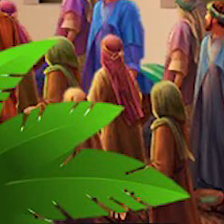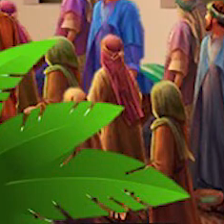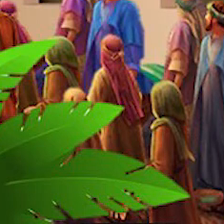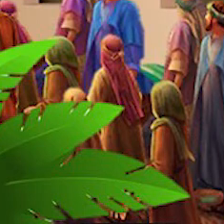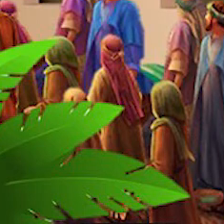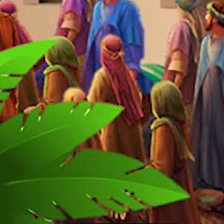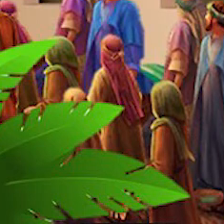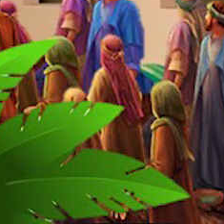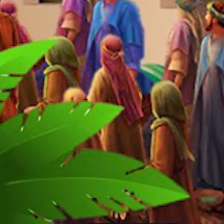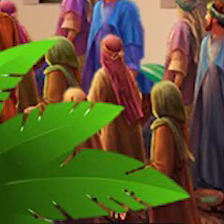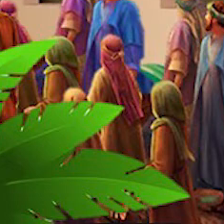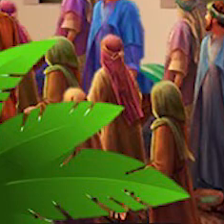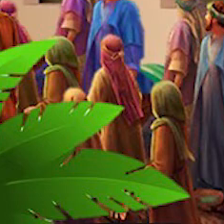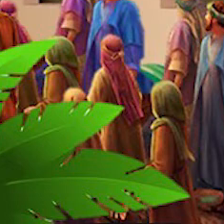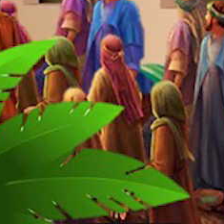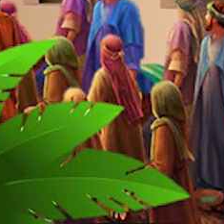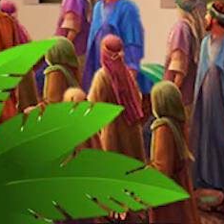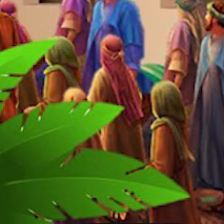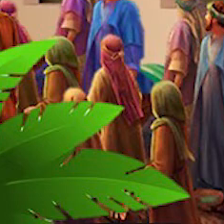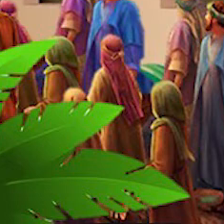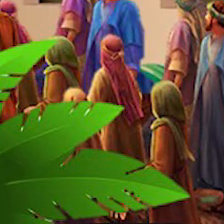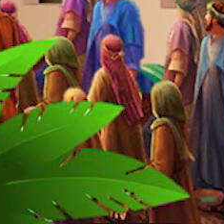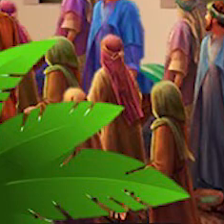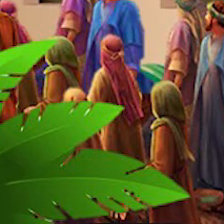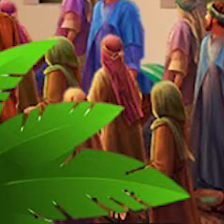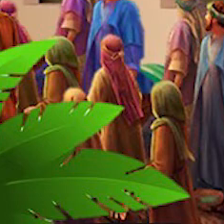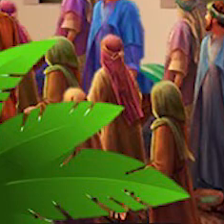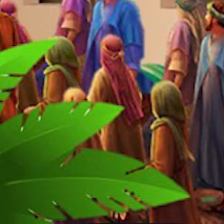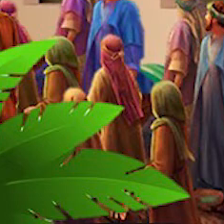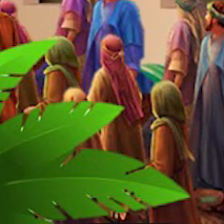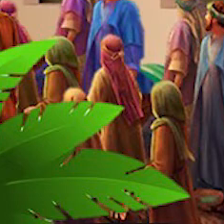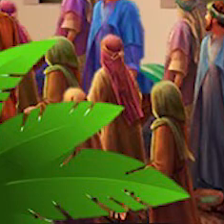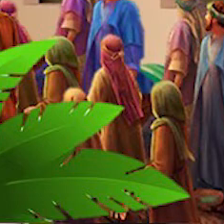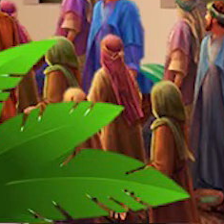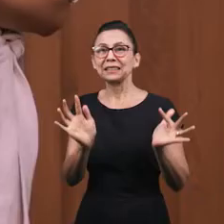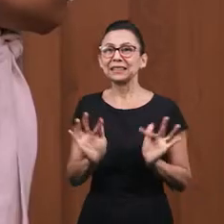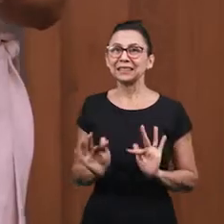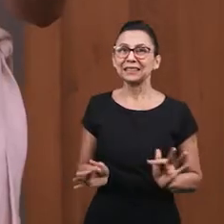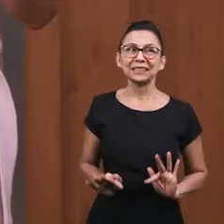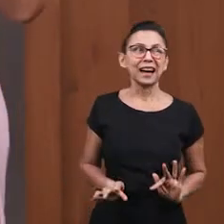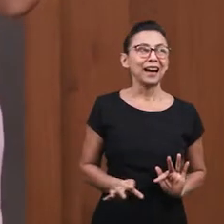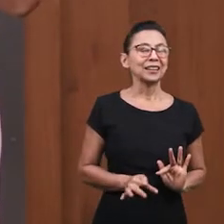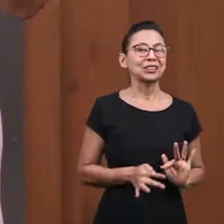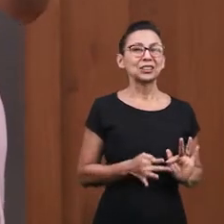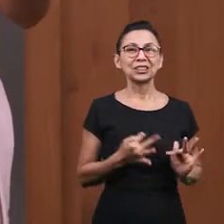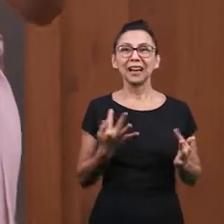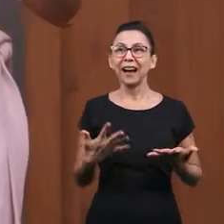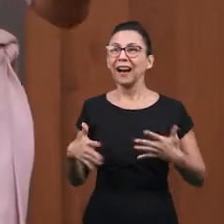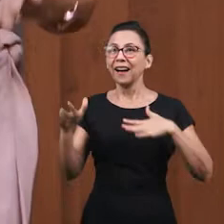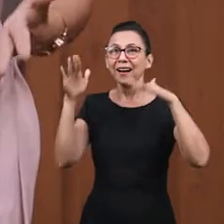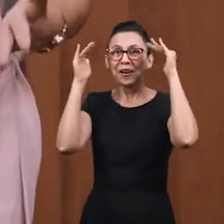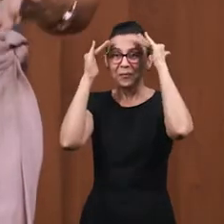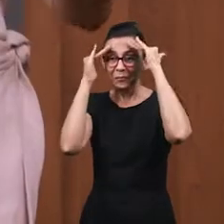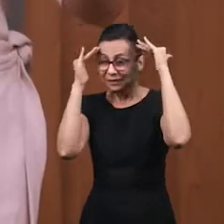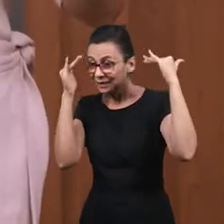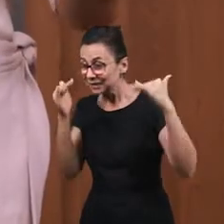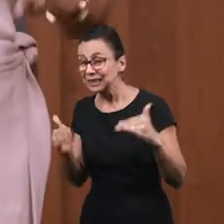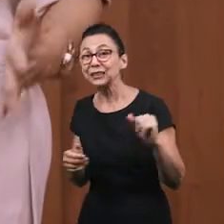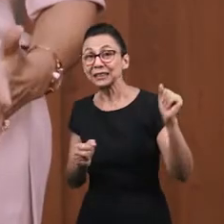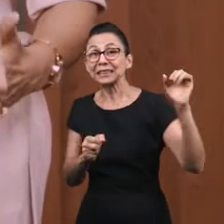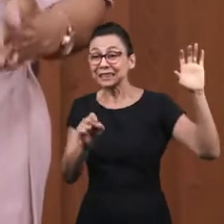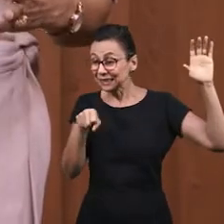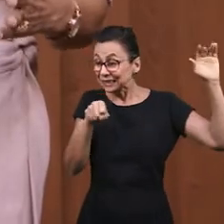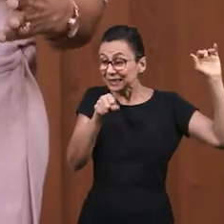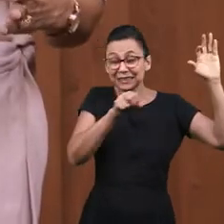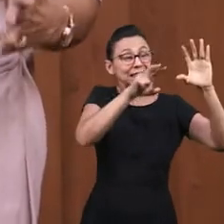Una sorpresa ¿Cómo así me conoce este hombre? Él sabe mi nombre Qué sorpresa El estado de felicidad de